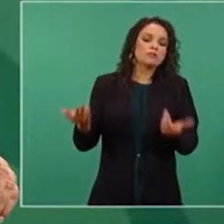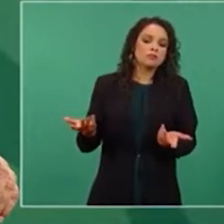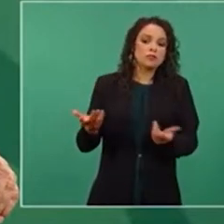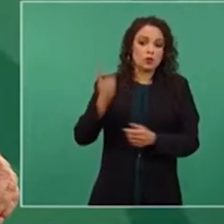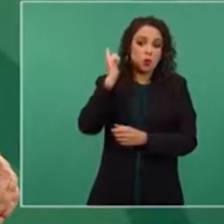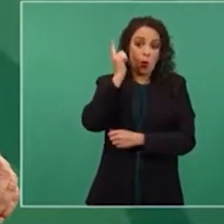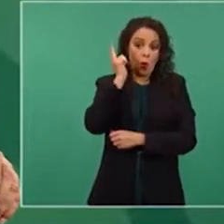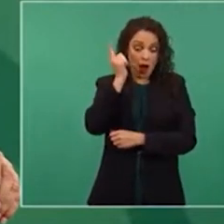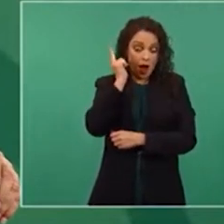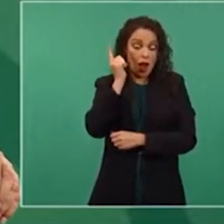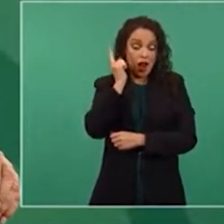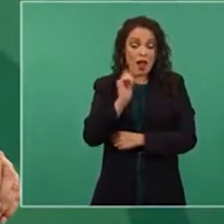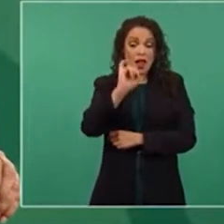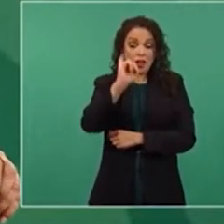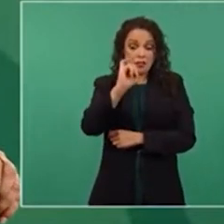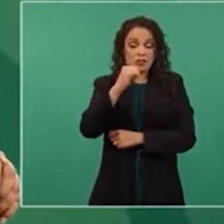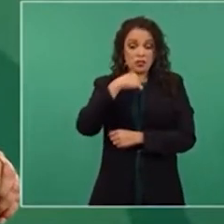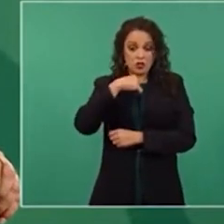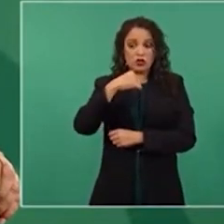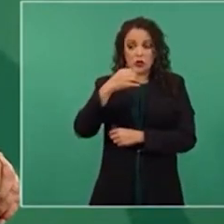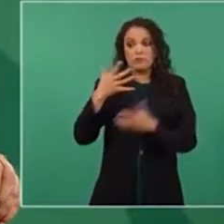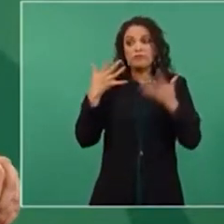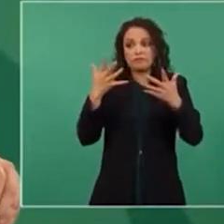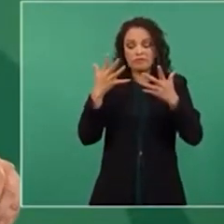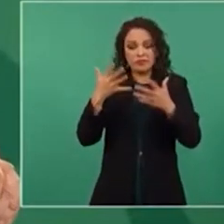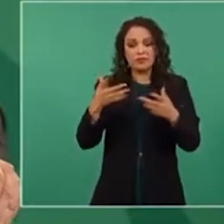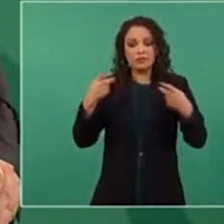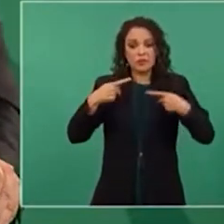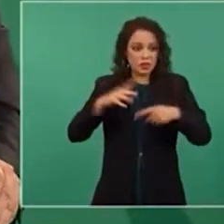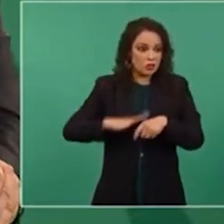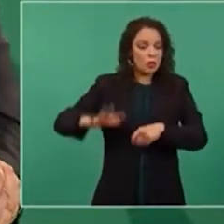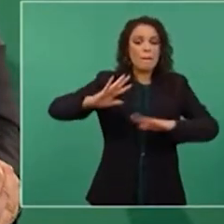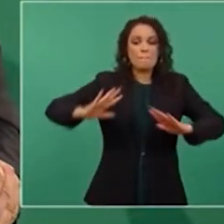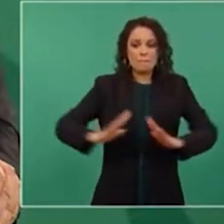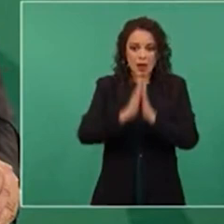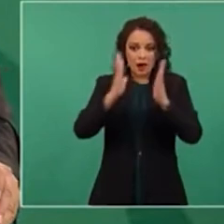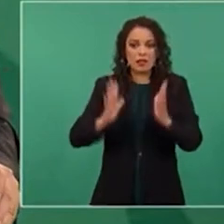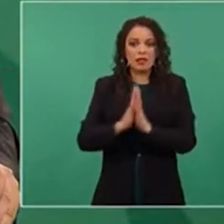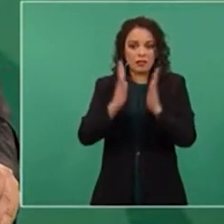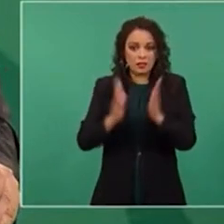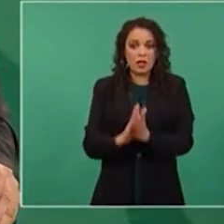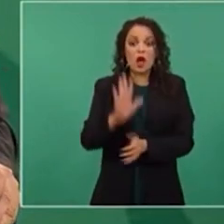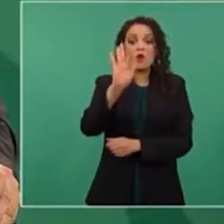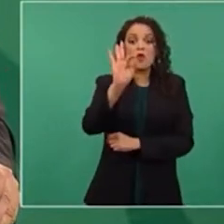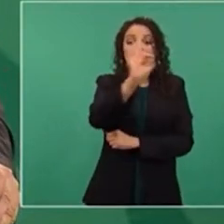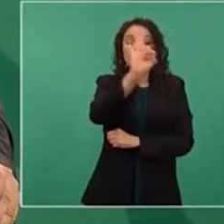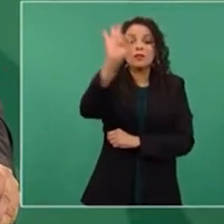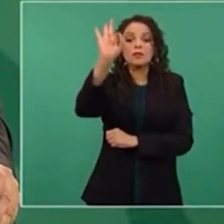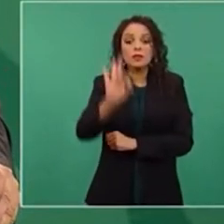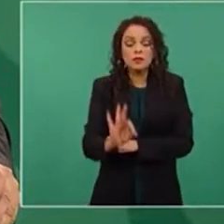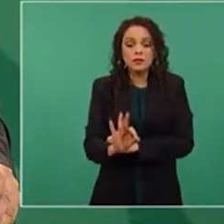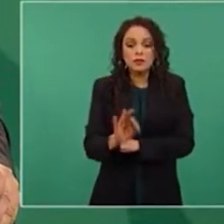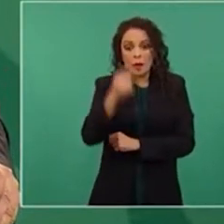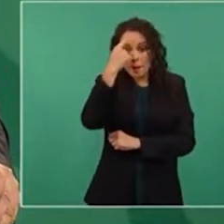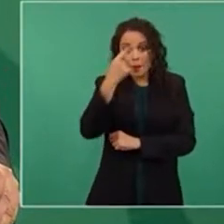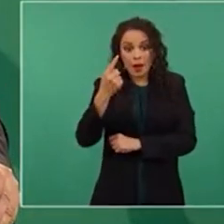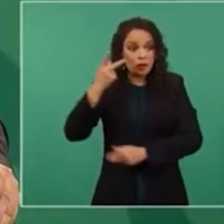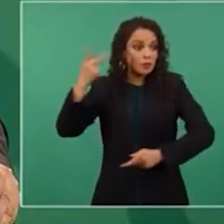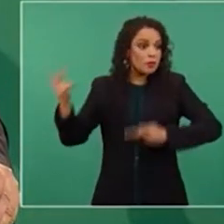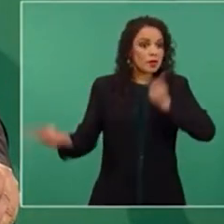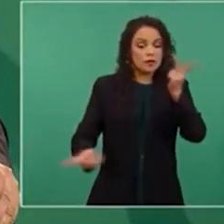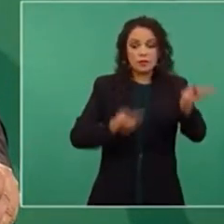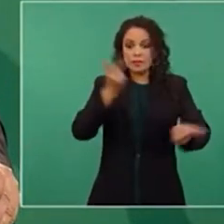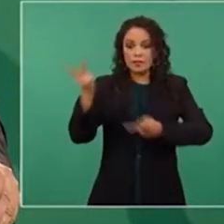por ciento de partición para que la consulta sea